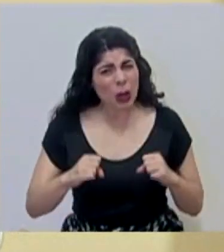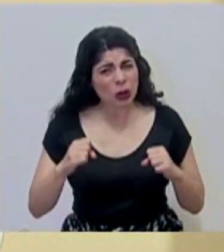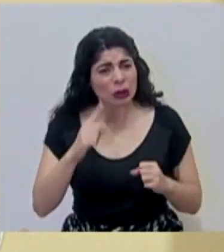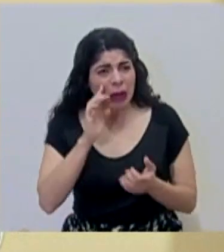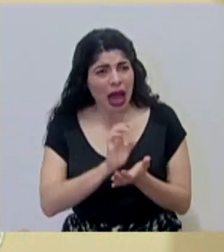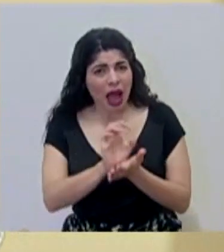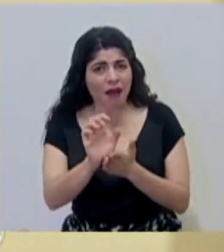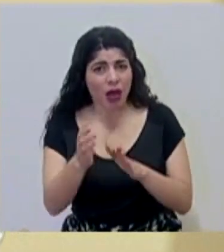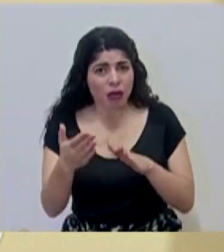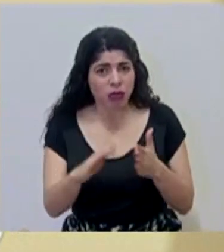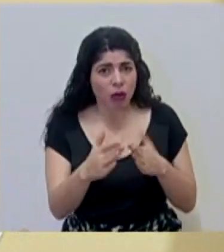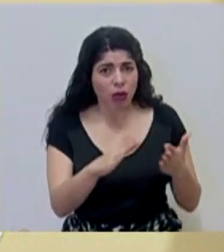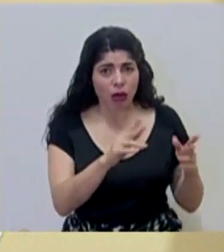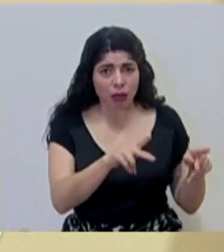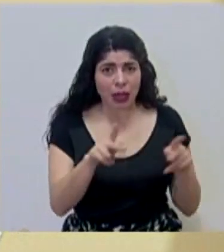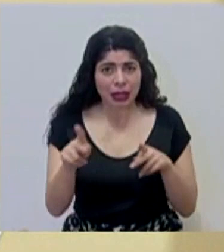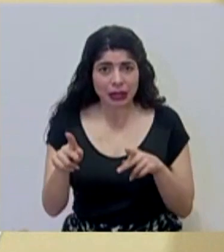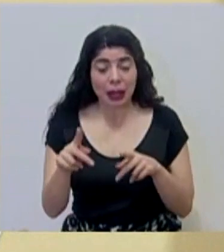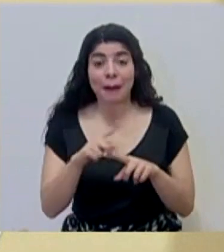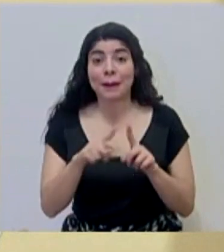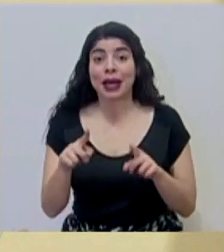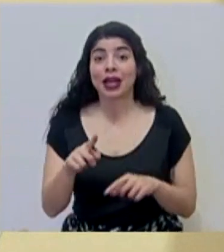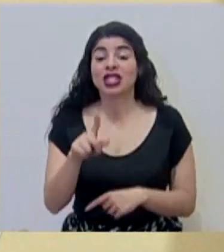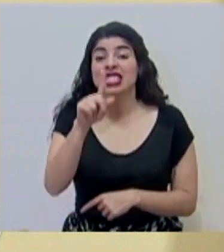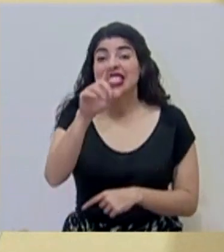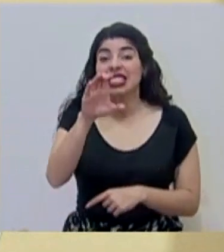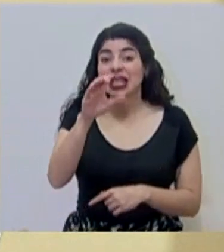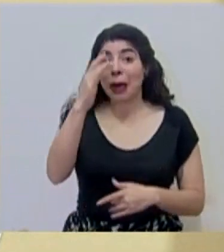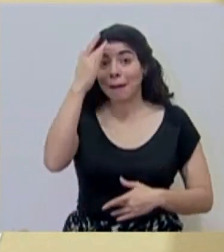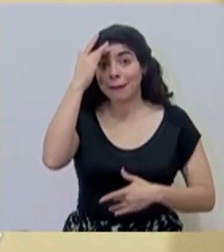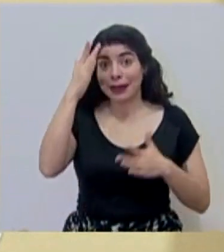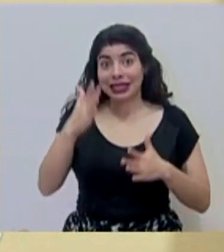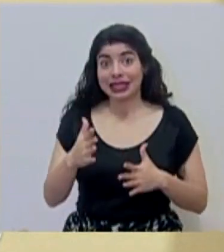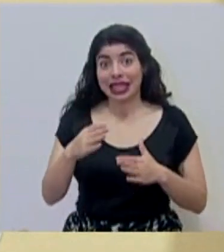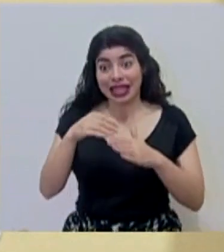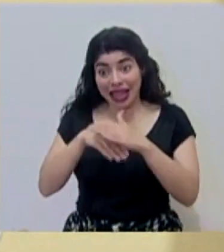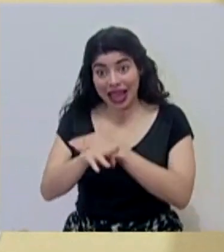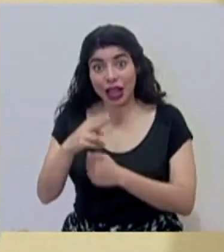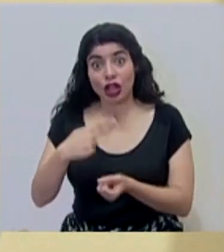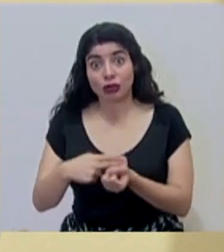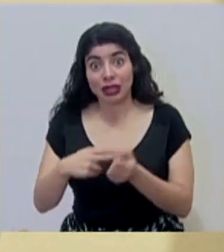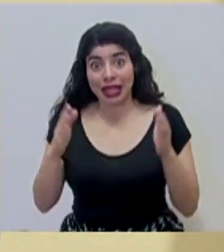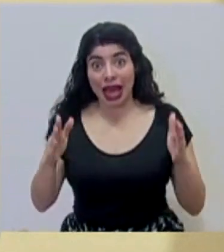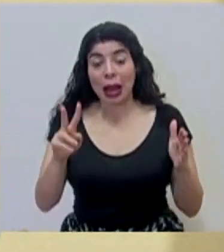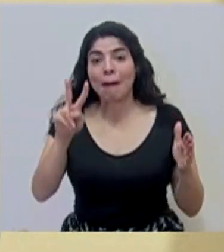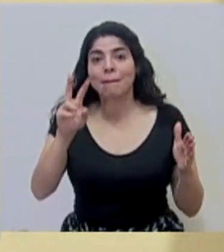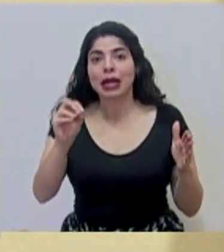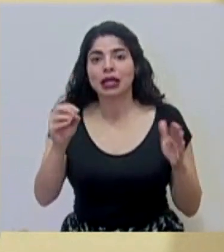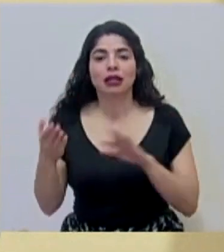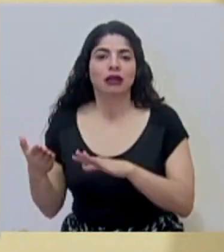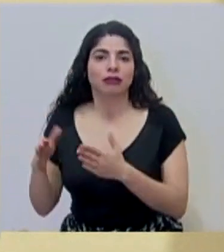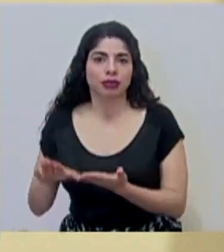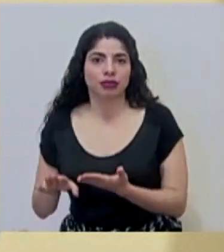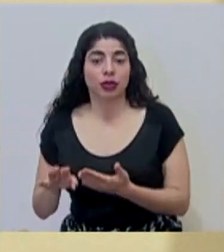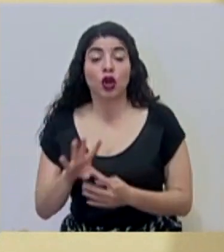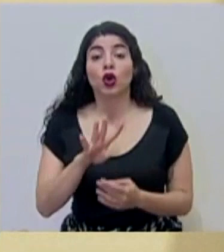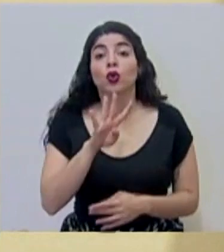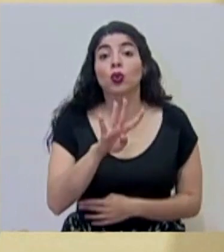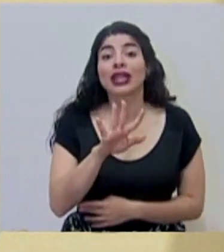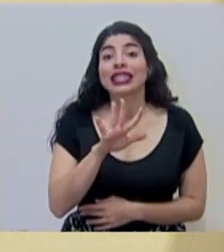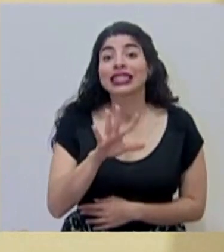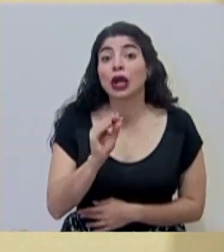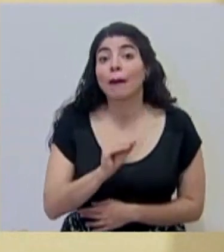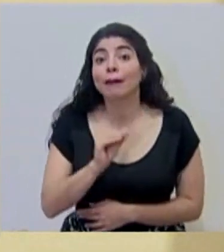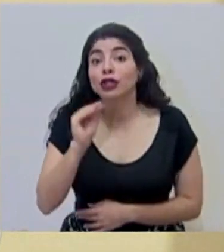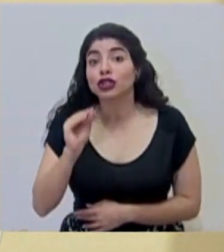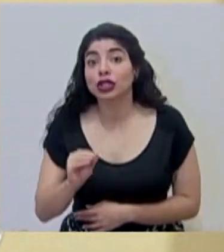no fallezcan, 20 de cada 100 pacientes que se internan fallecen y 45% de los